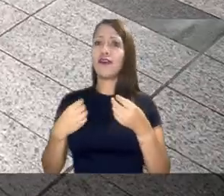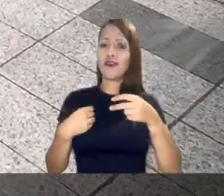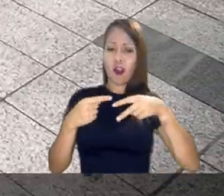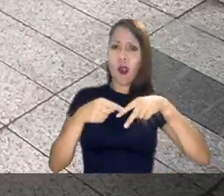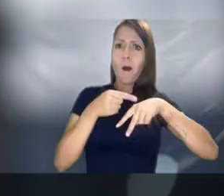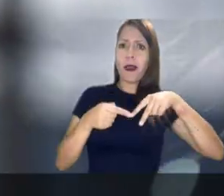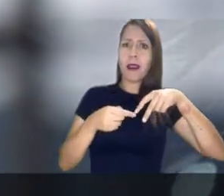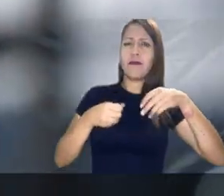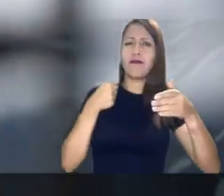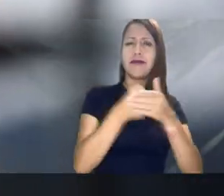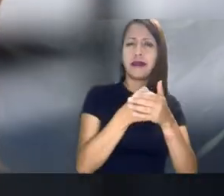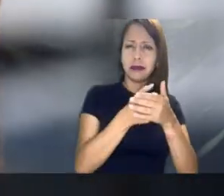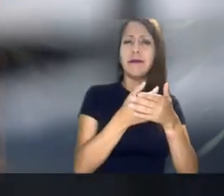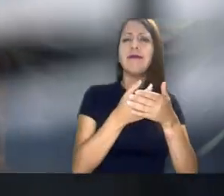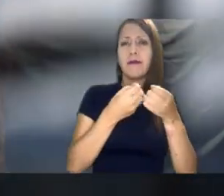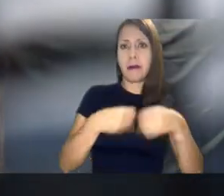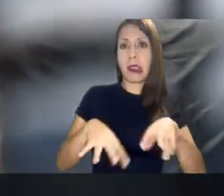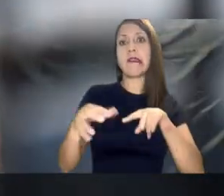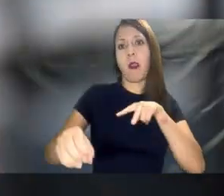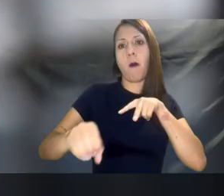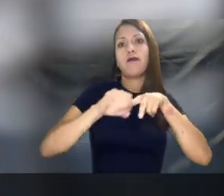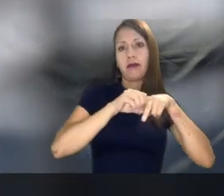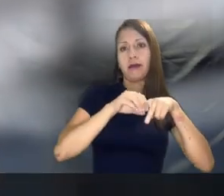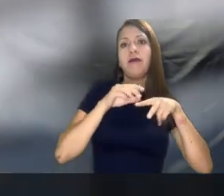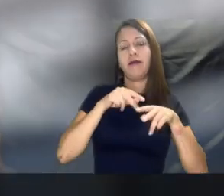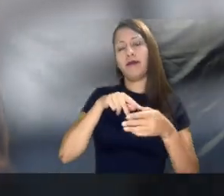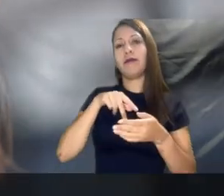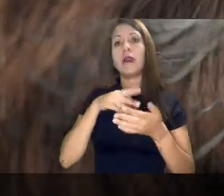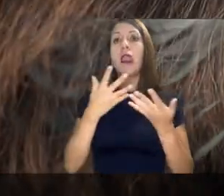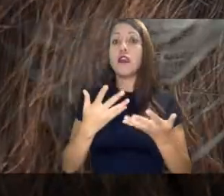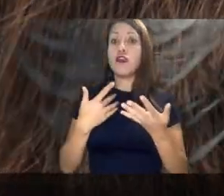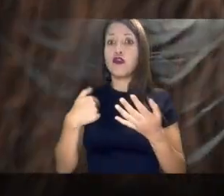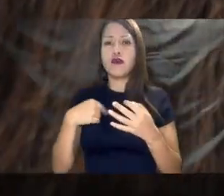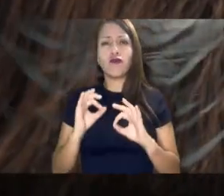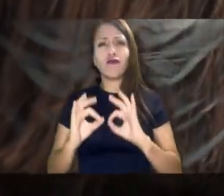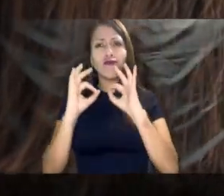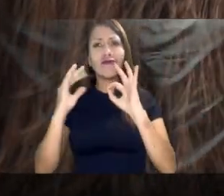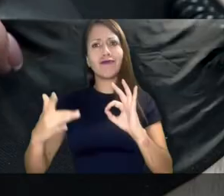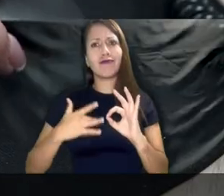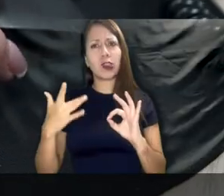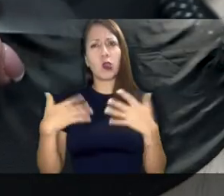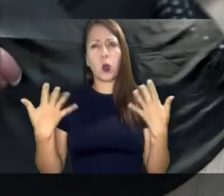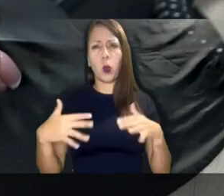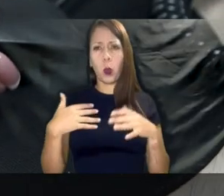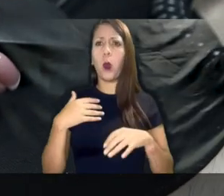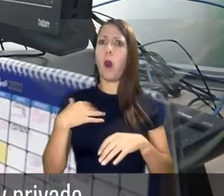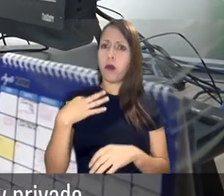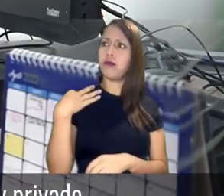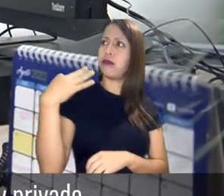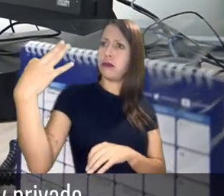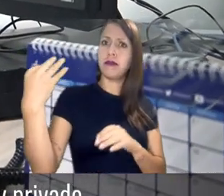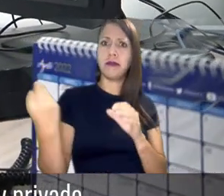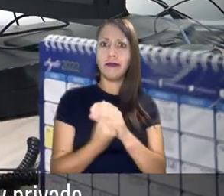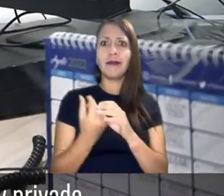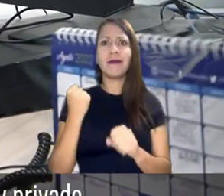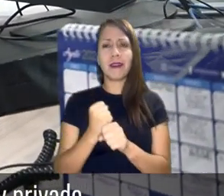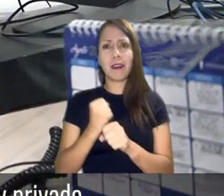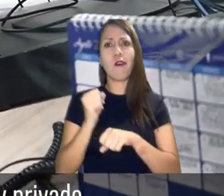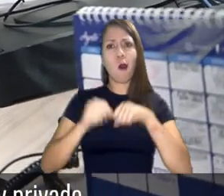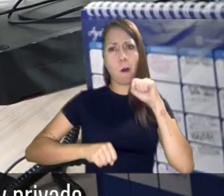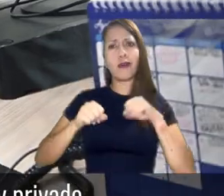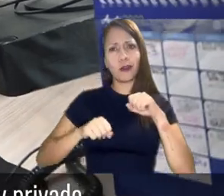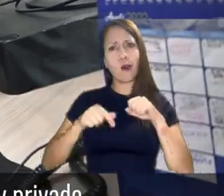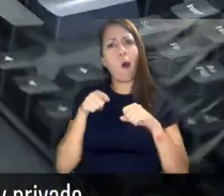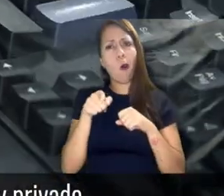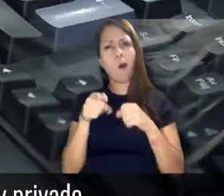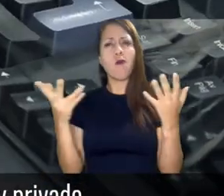accidente de tránsito, soy usuaria de prótesis hace 23 años. Soy un caso de éxito que demuestra que es posible la vinculación de personas